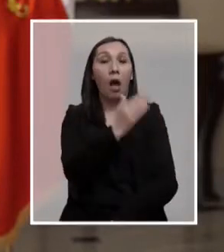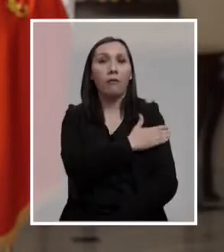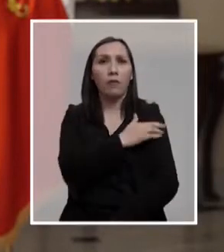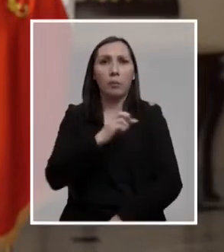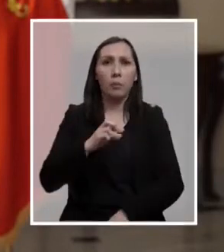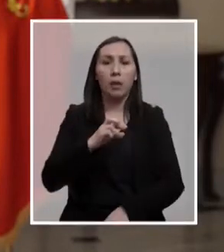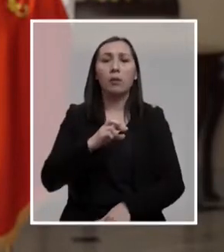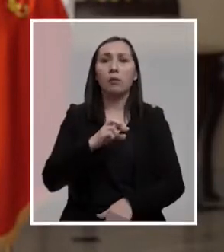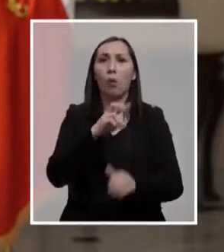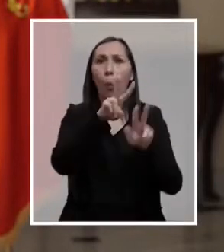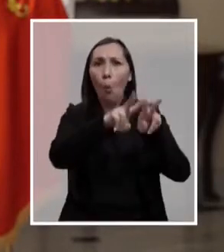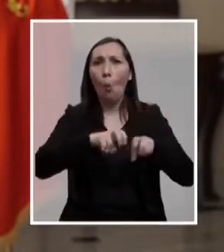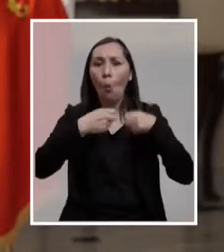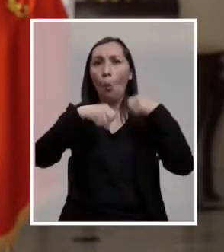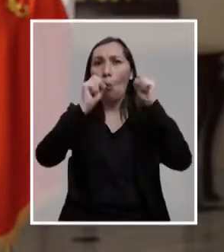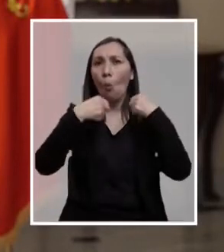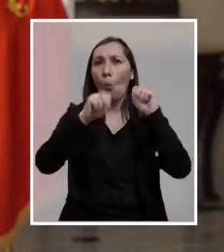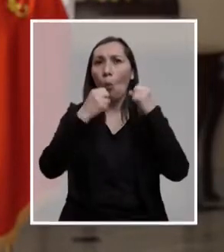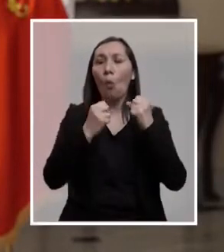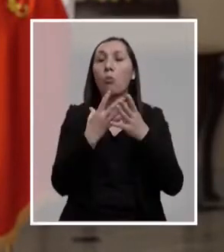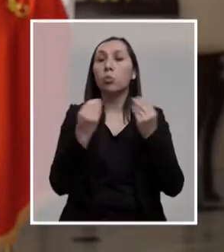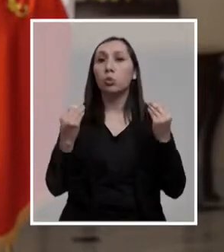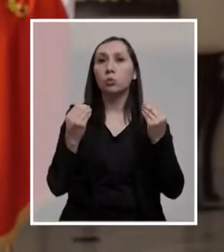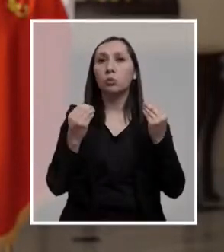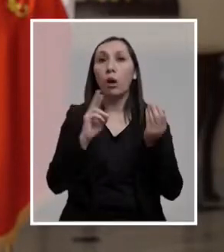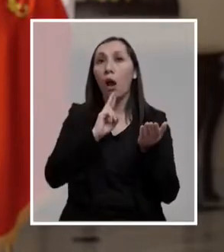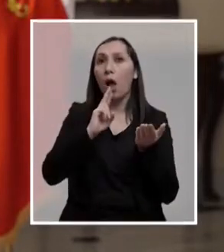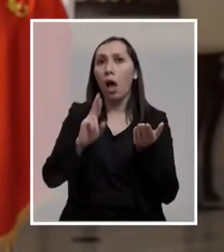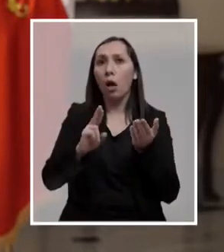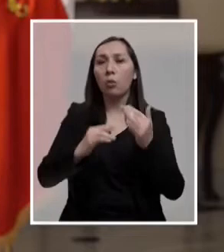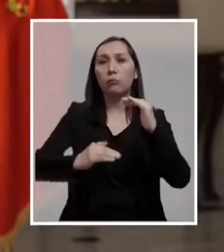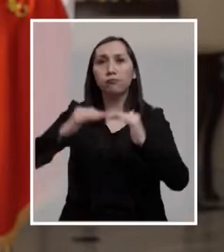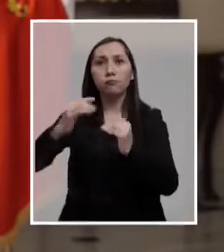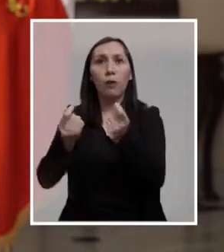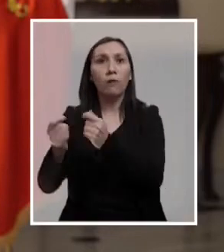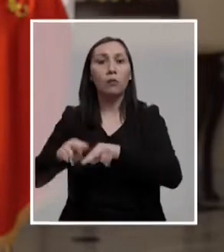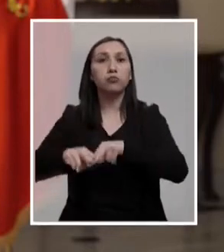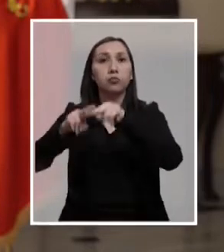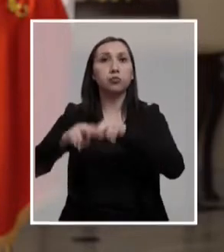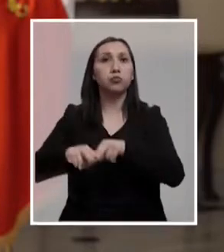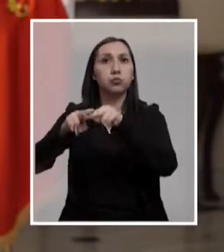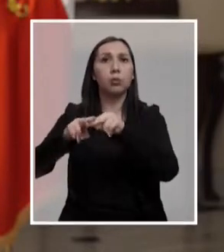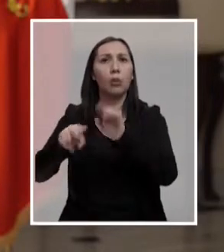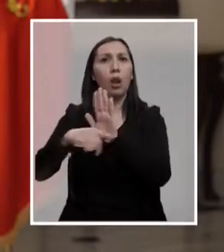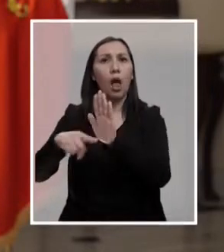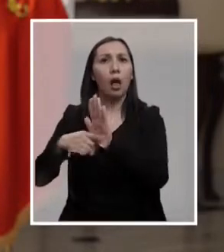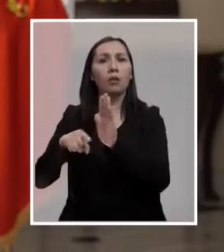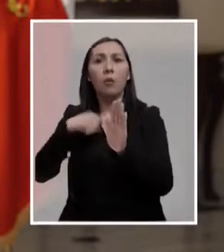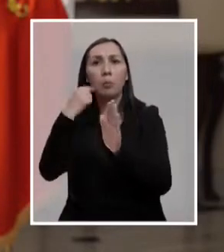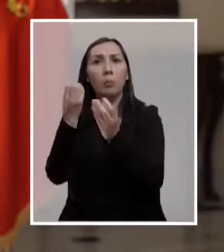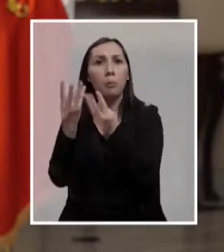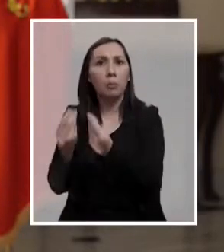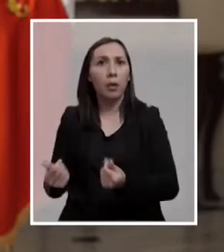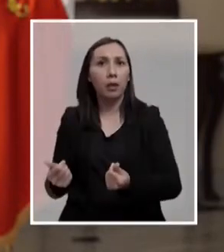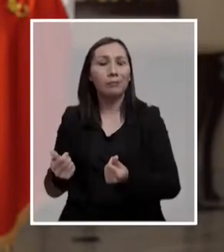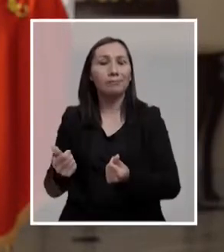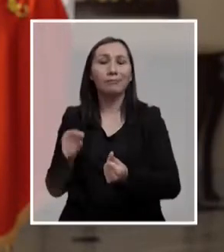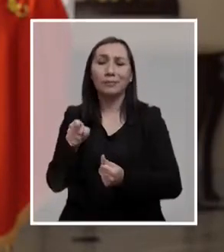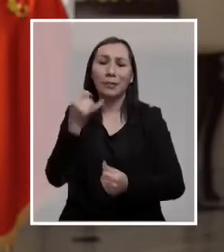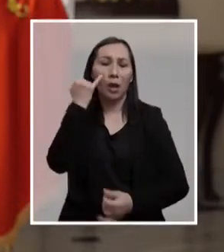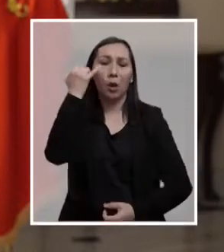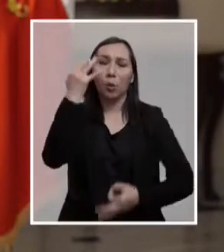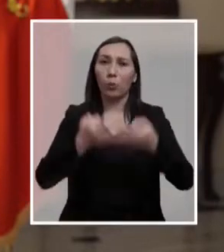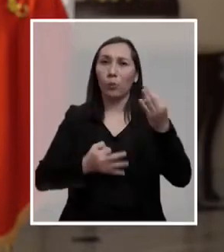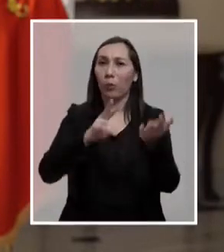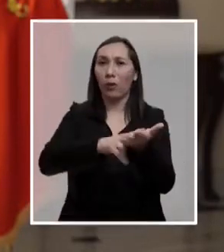perciben tremendas utilidades, aunque los resultados y la rentabilidad de los fondos sean negativos. Esta injusta